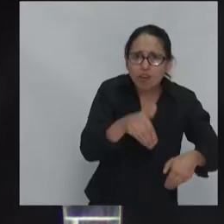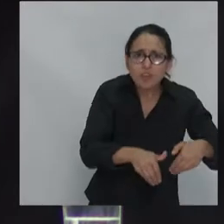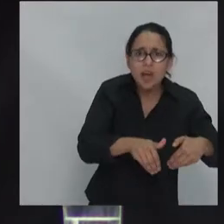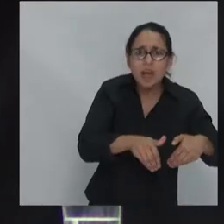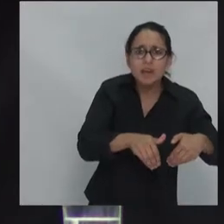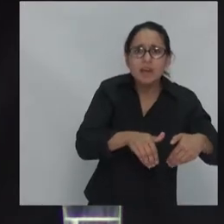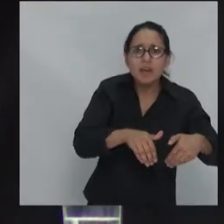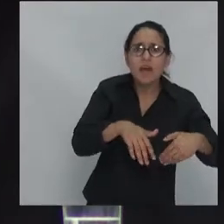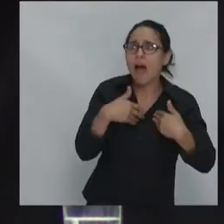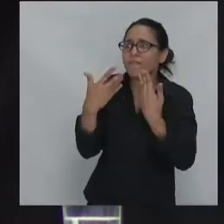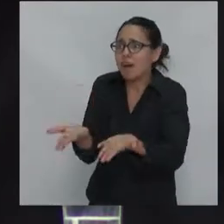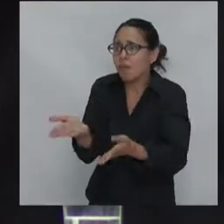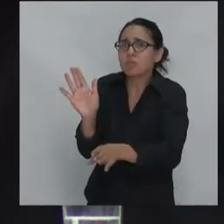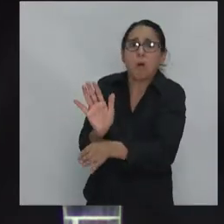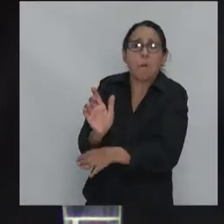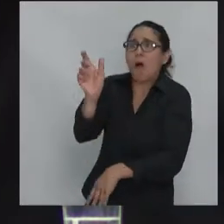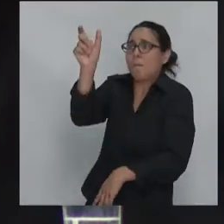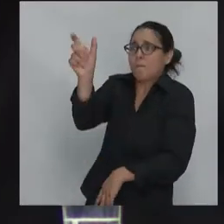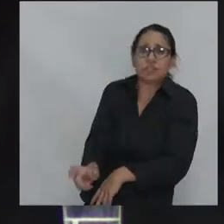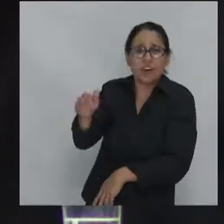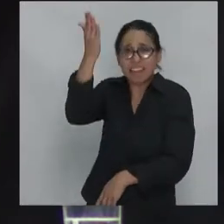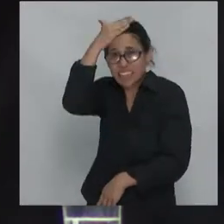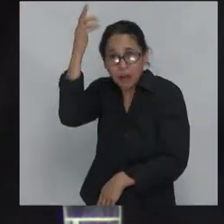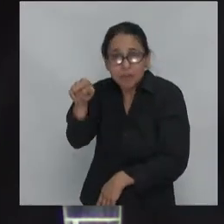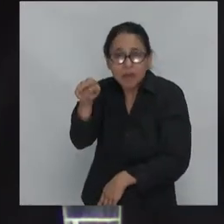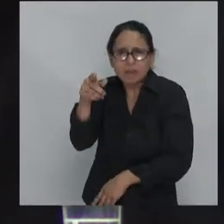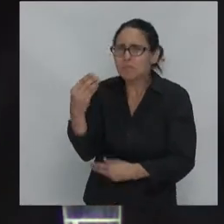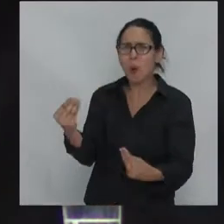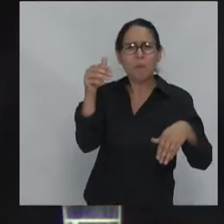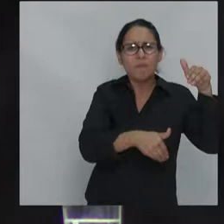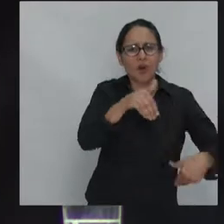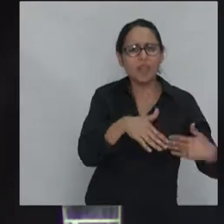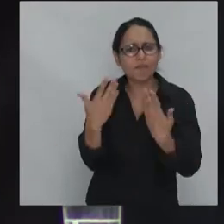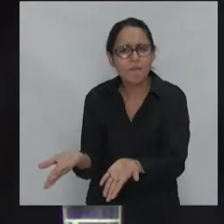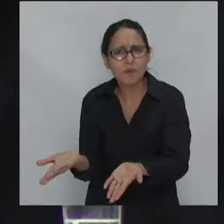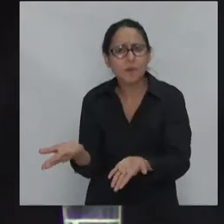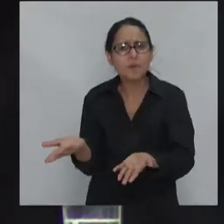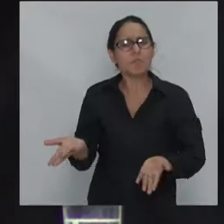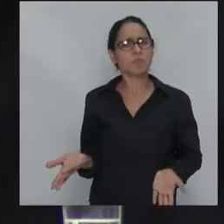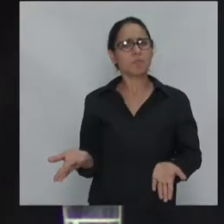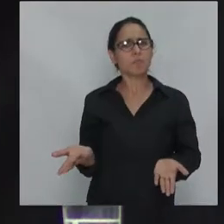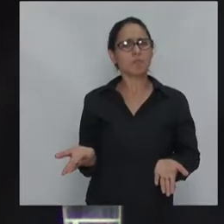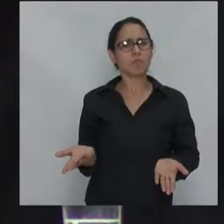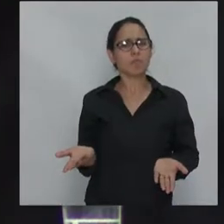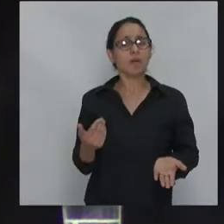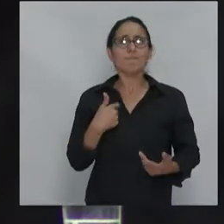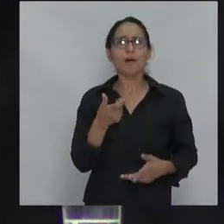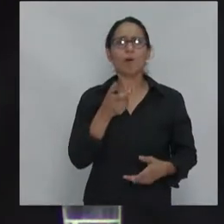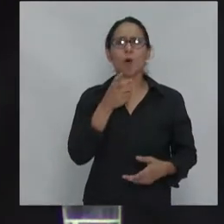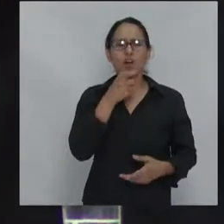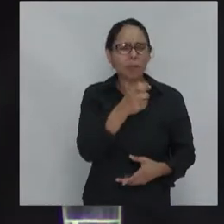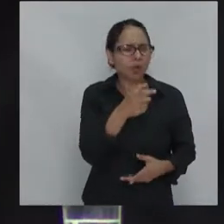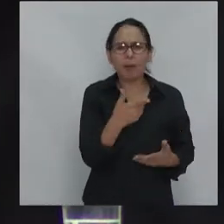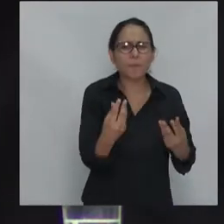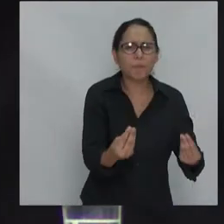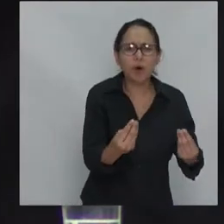gente como Trump. Porque si uno quiere tener una respuesta, saber lo